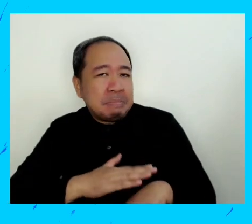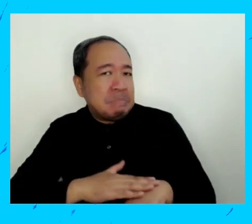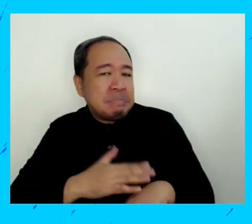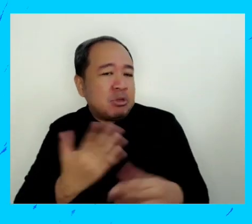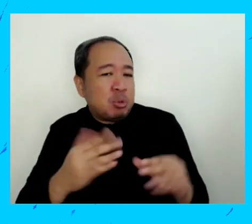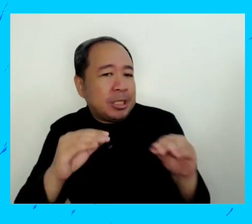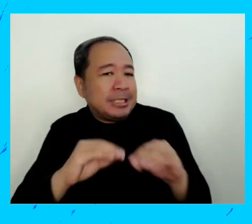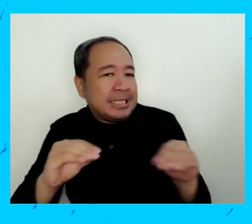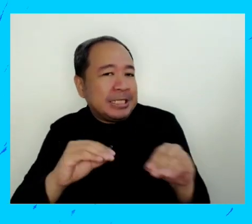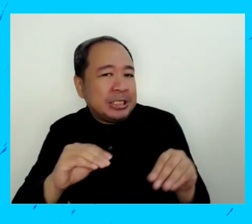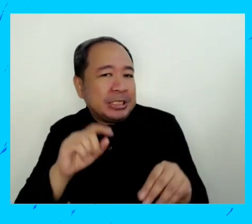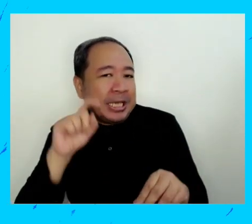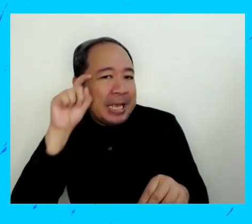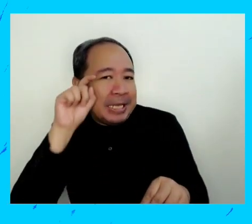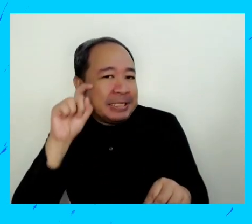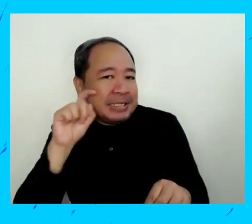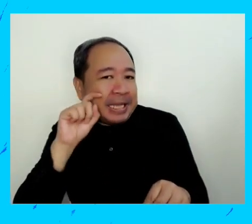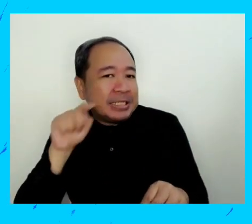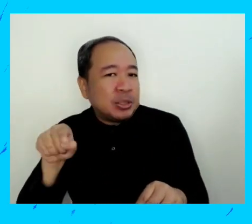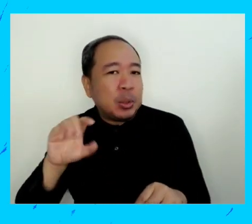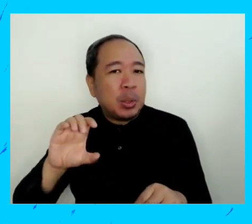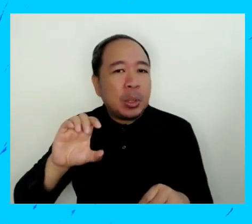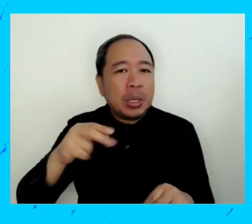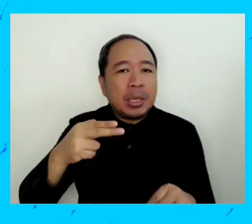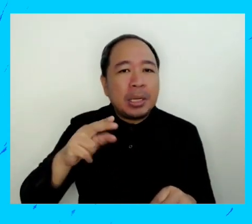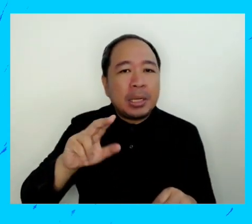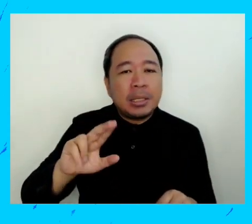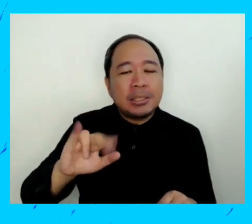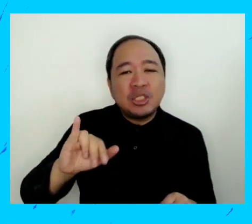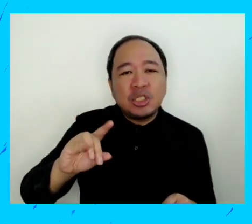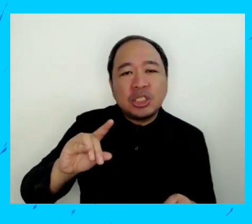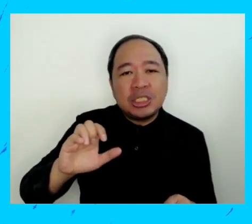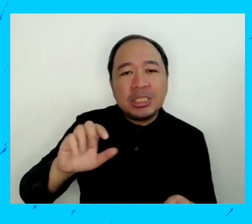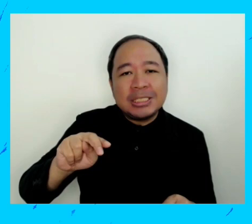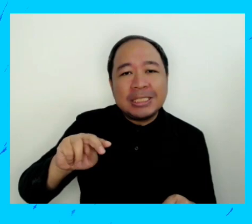momento correcto de educar a nuestros niños sexualmente?